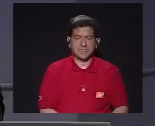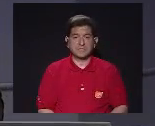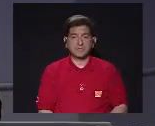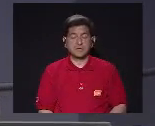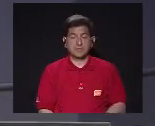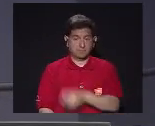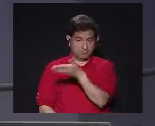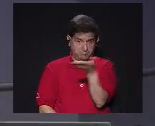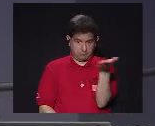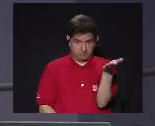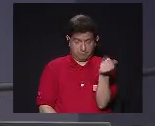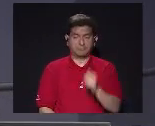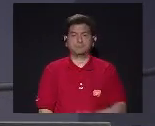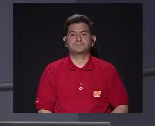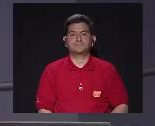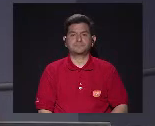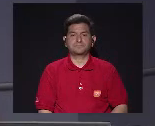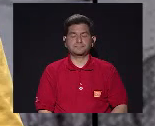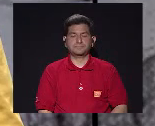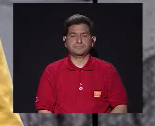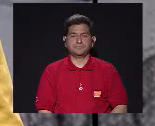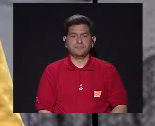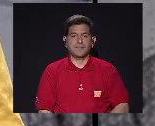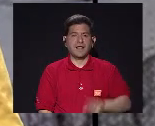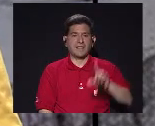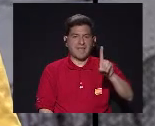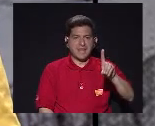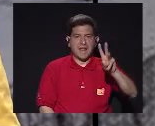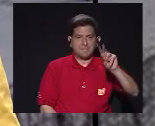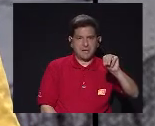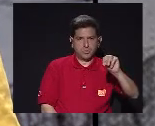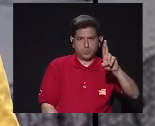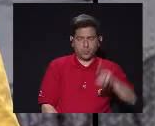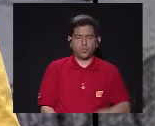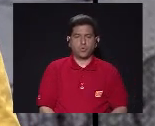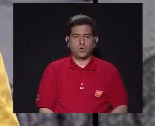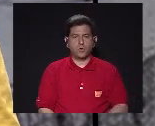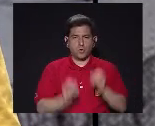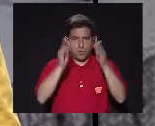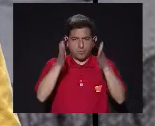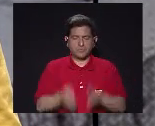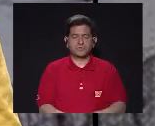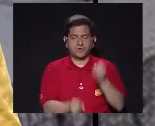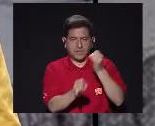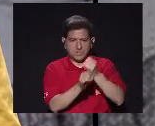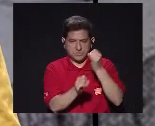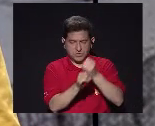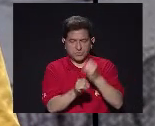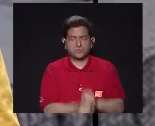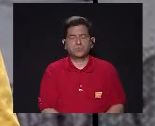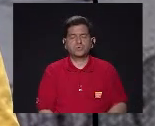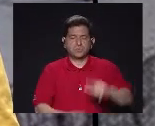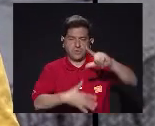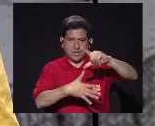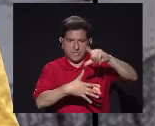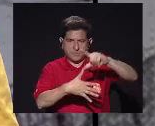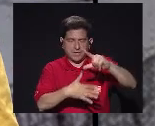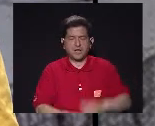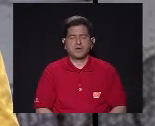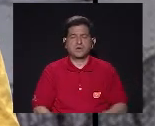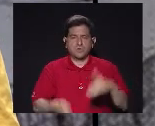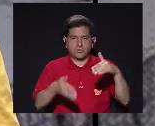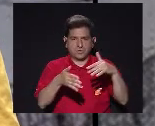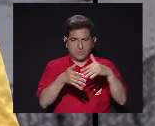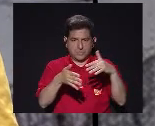las personas que nos acompañan Tenemos a don Daniel Matul Romero Quien es académico Del Instituto de Estudios Latinoamericanos De la